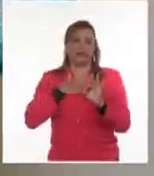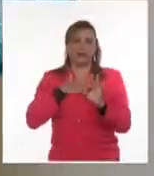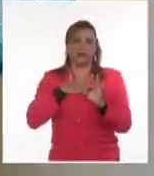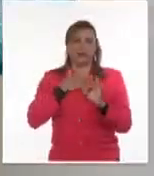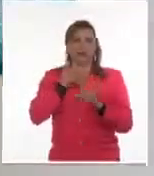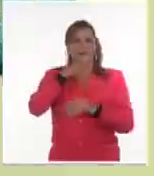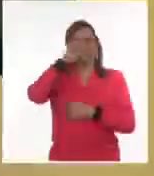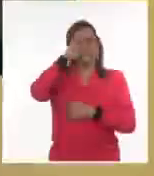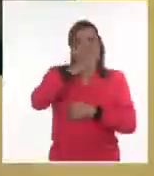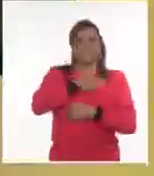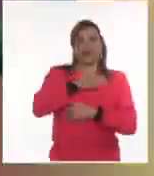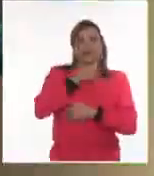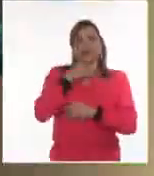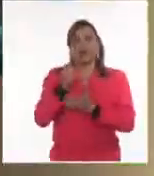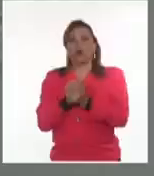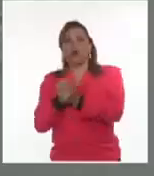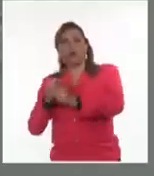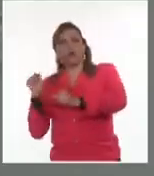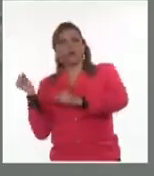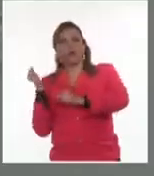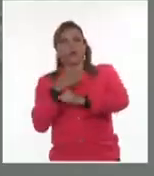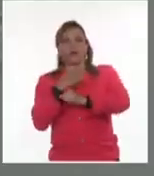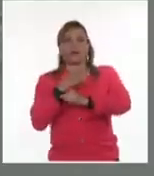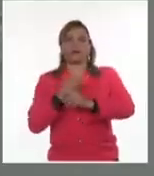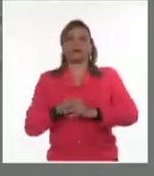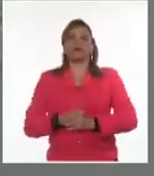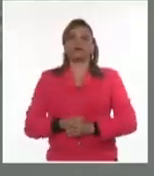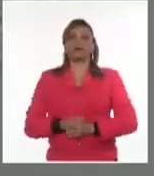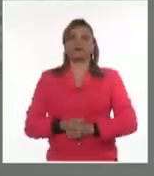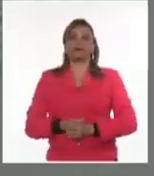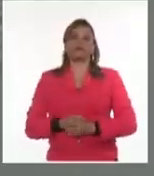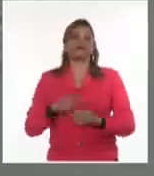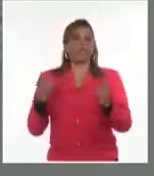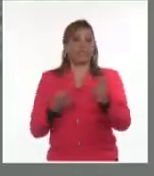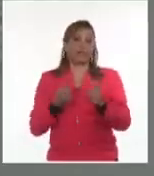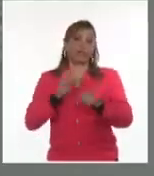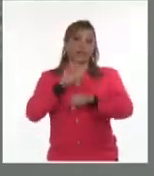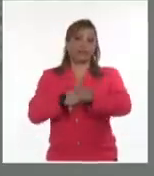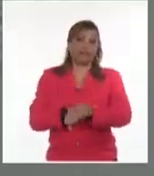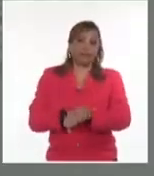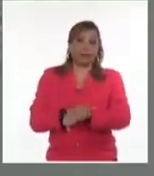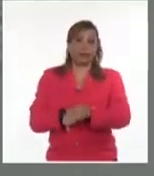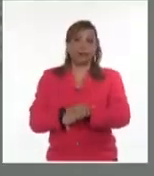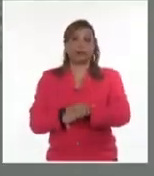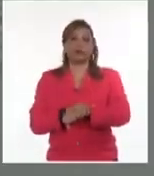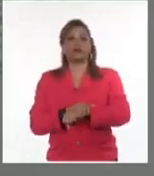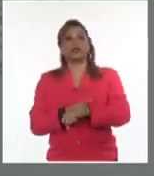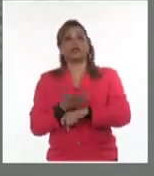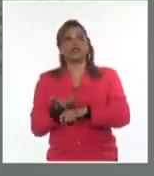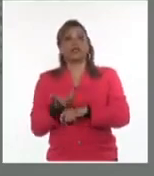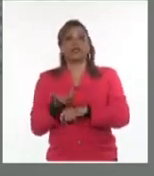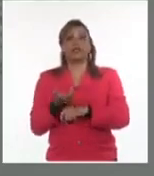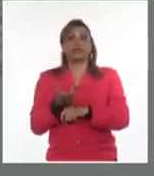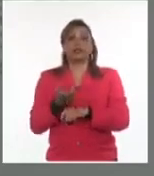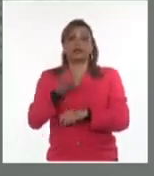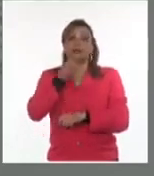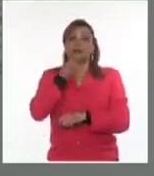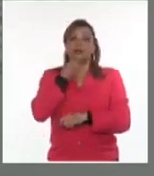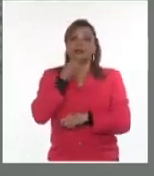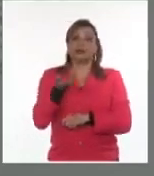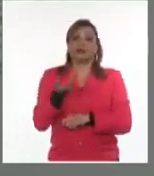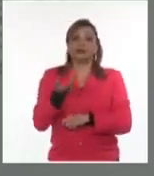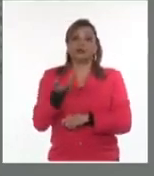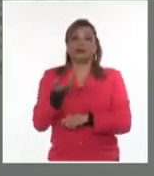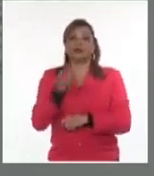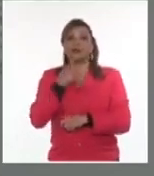patria o plomo. En la lucha de ser detenido no habría, no le